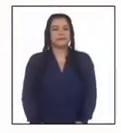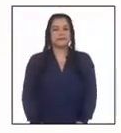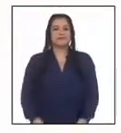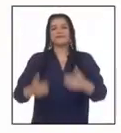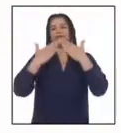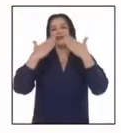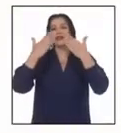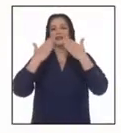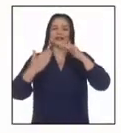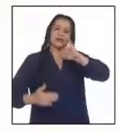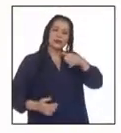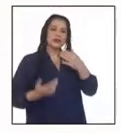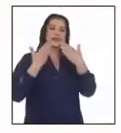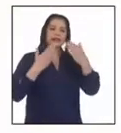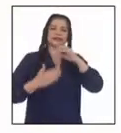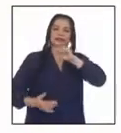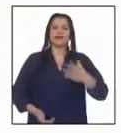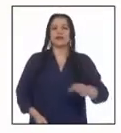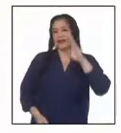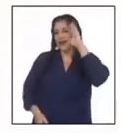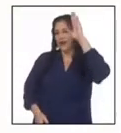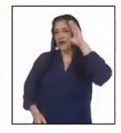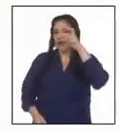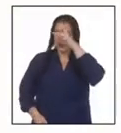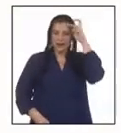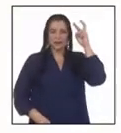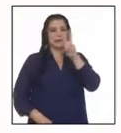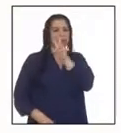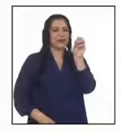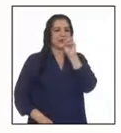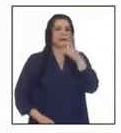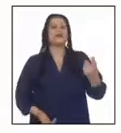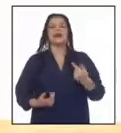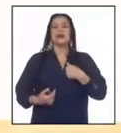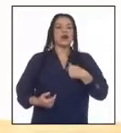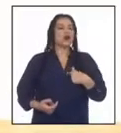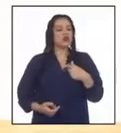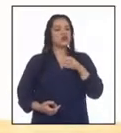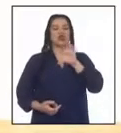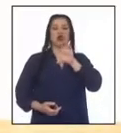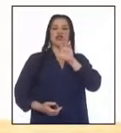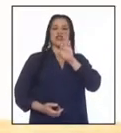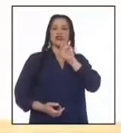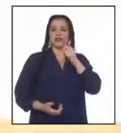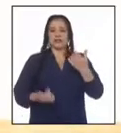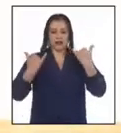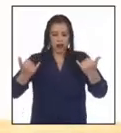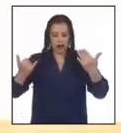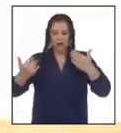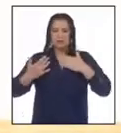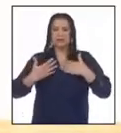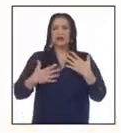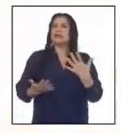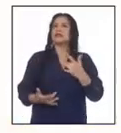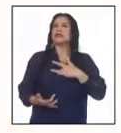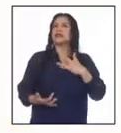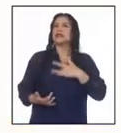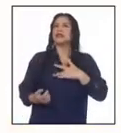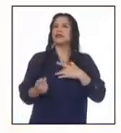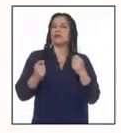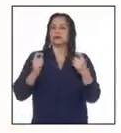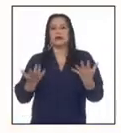Gracias Junior y Stephanie. Hola chicos de la Promo 2020. Yo soy Cefas y hoy vamos a mover cosas desde lo que sentimos.